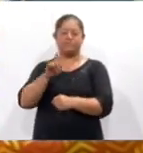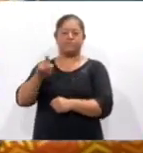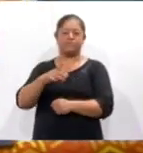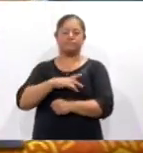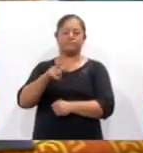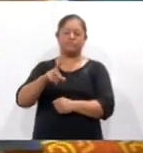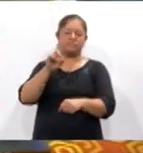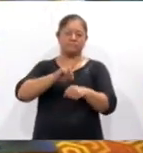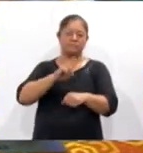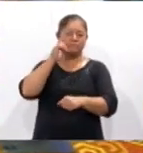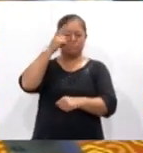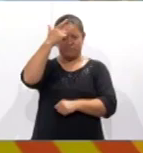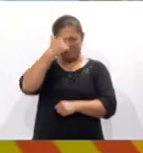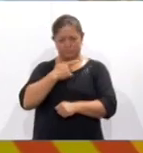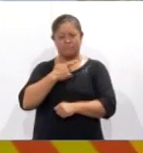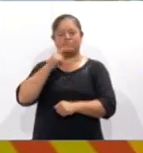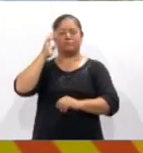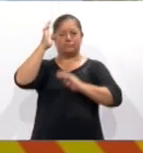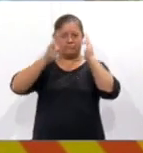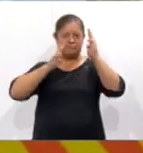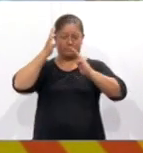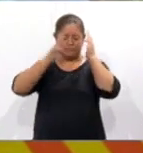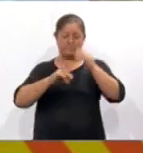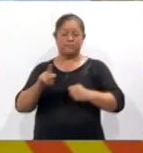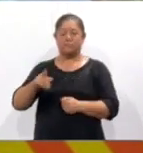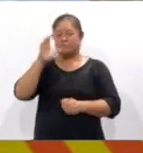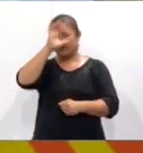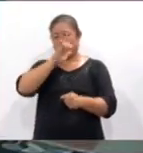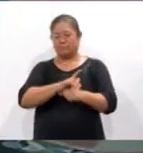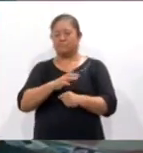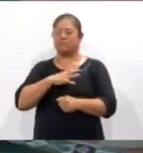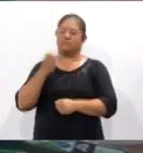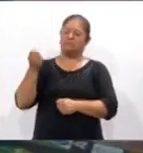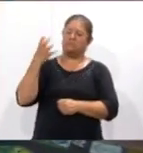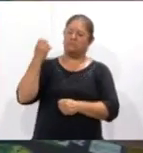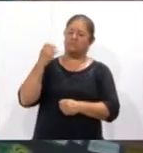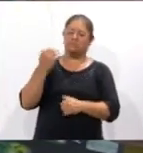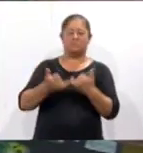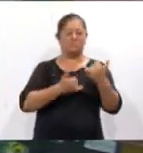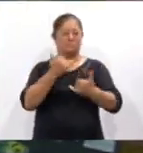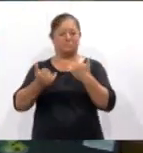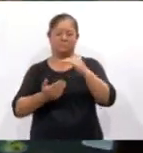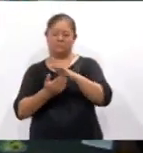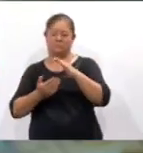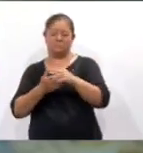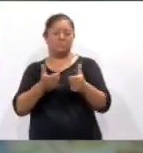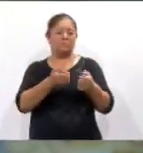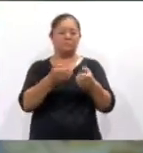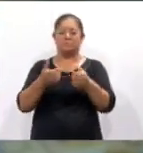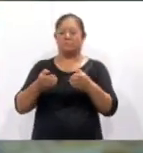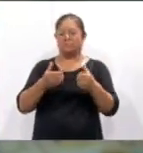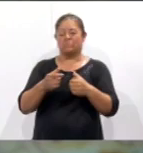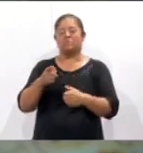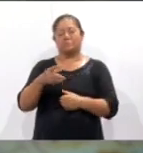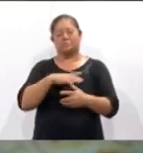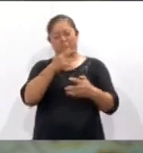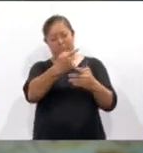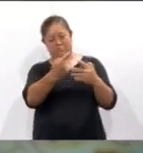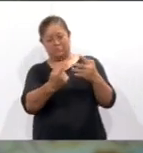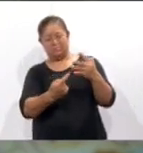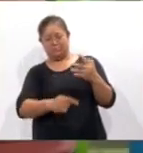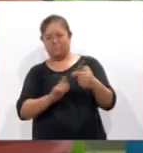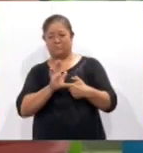la Noche de Museos. Una lotería de polinizadores, documentales interactivos, juegos de mesa y videojuegos fueron los elementos que se